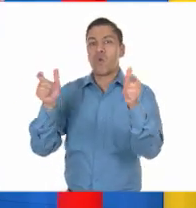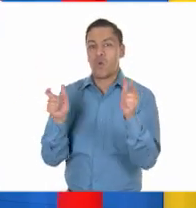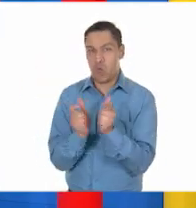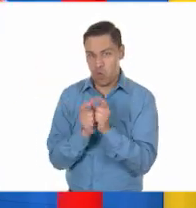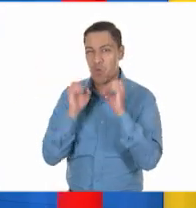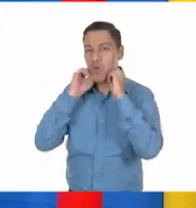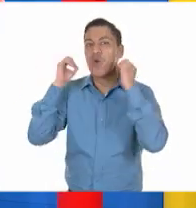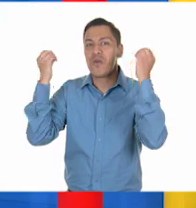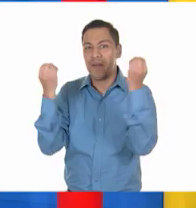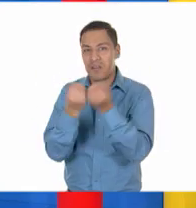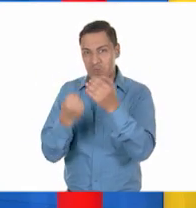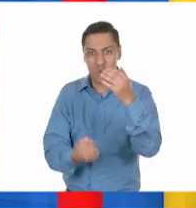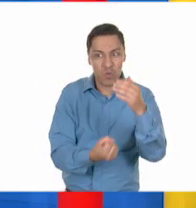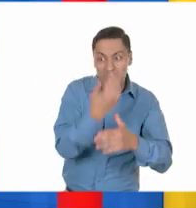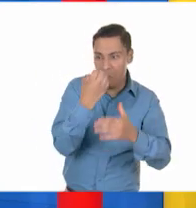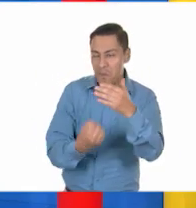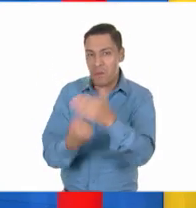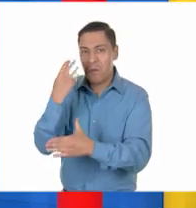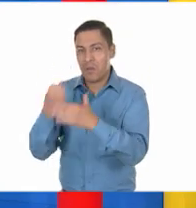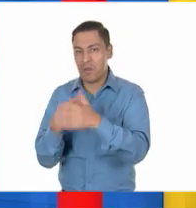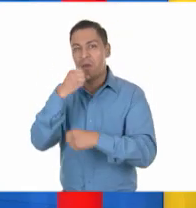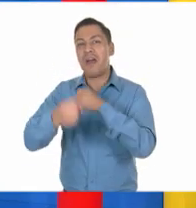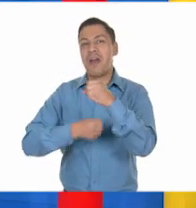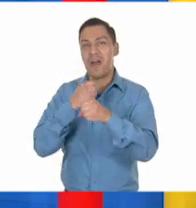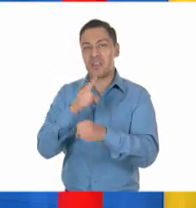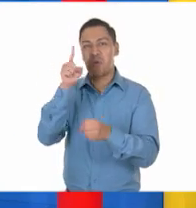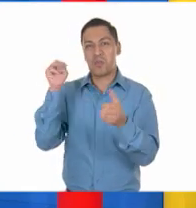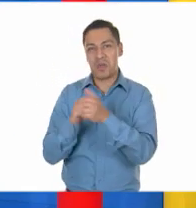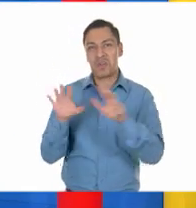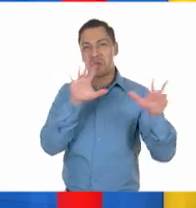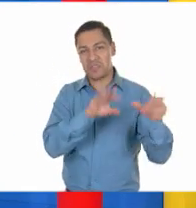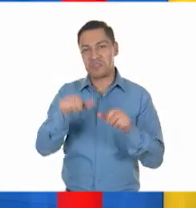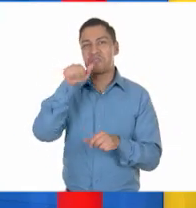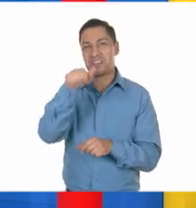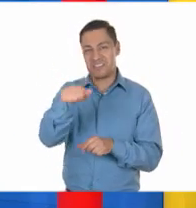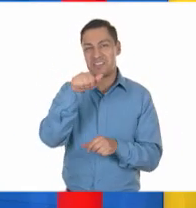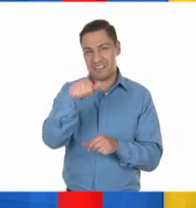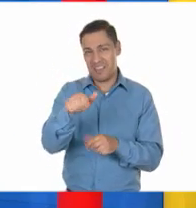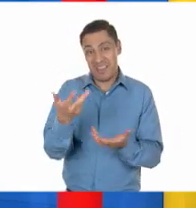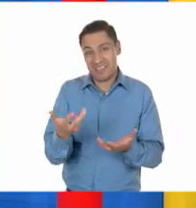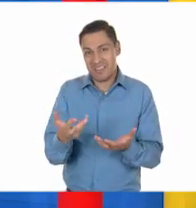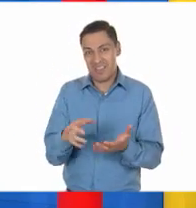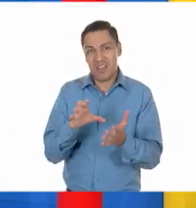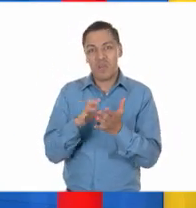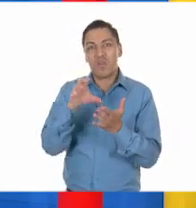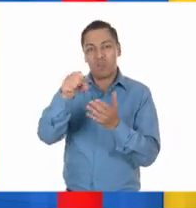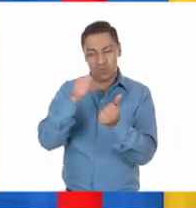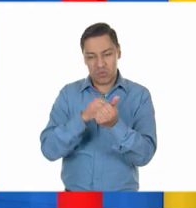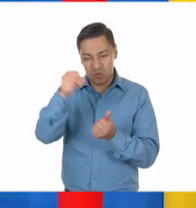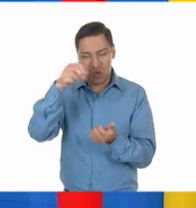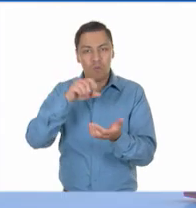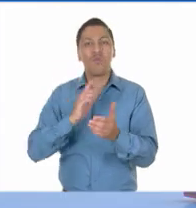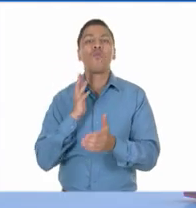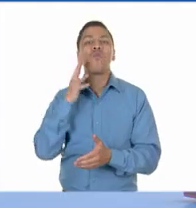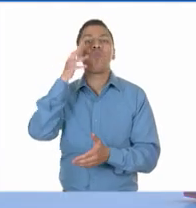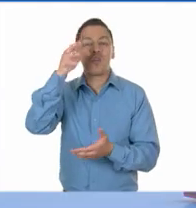espacios de organización en la misma época, algunas de sus demandas sí llegaron a tomarse en cuenta en la Constitución. Pues sí,